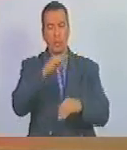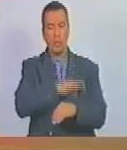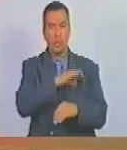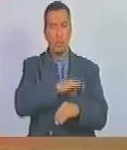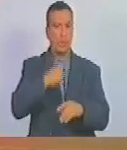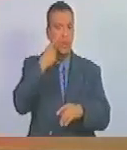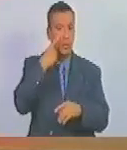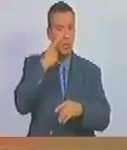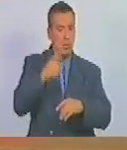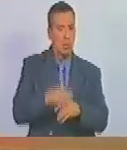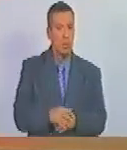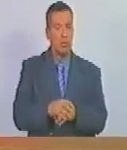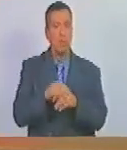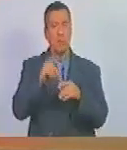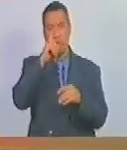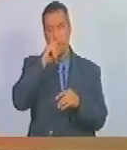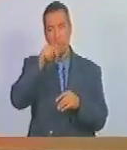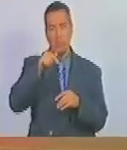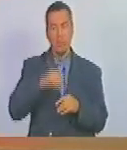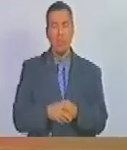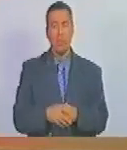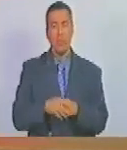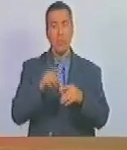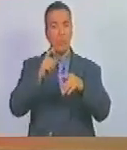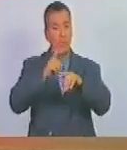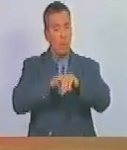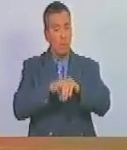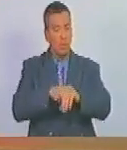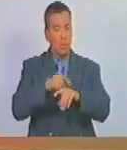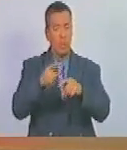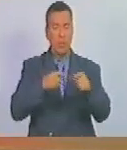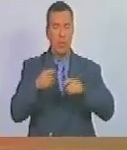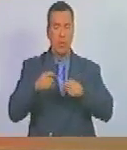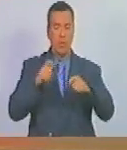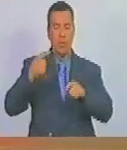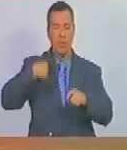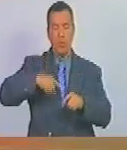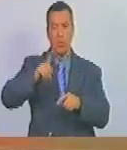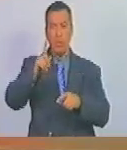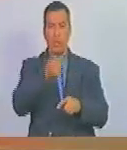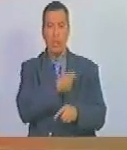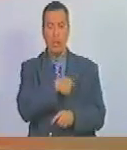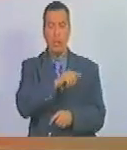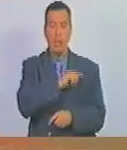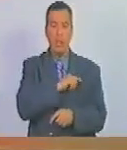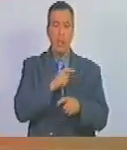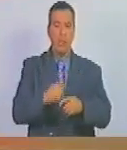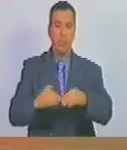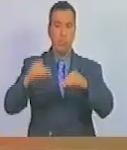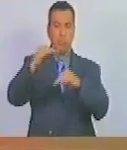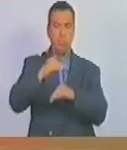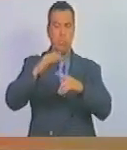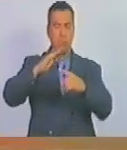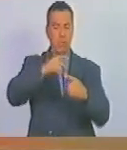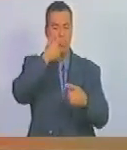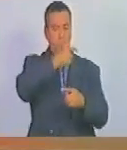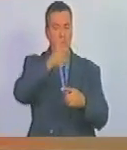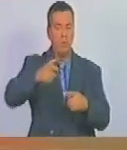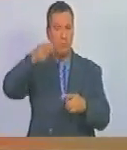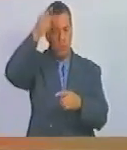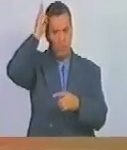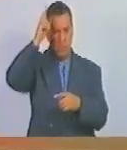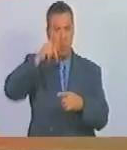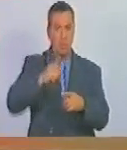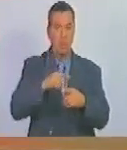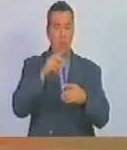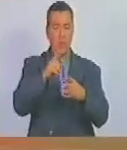observada en la época, caracterizada por el dominio que el imperio español imponía contra los pueblos indígenas y